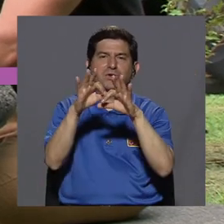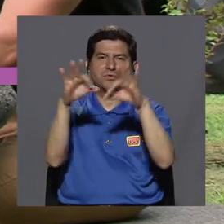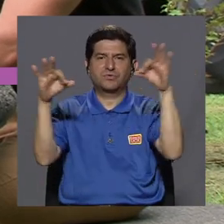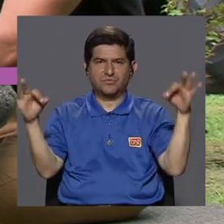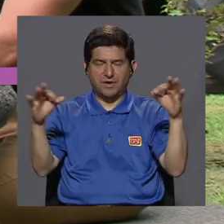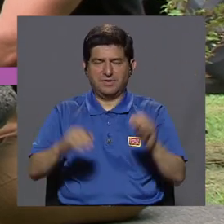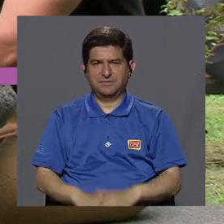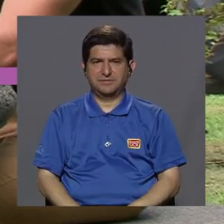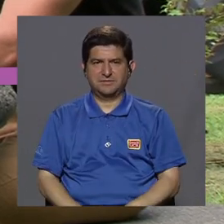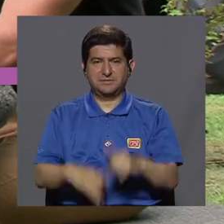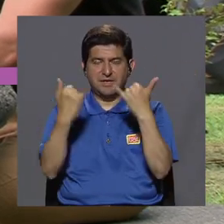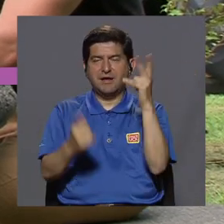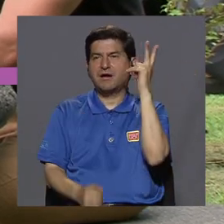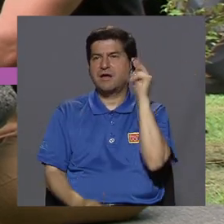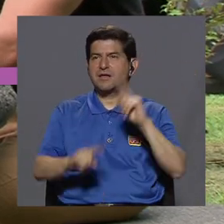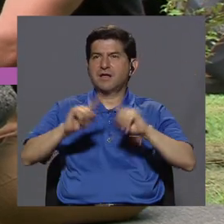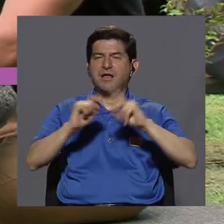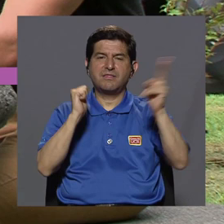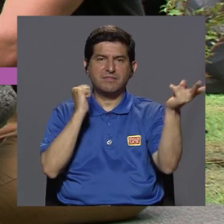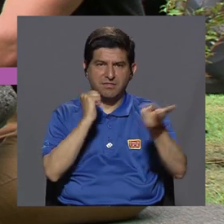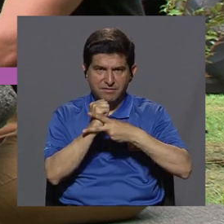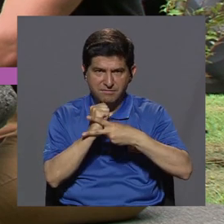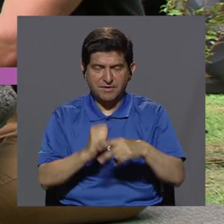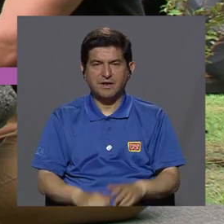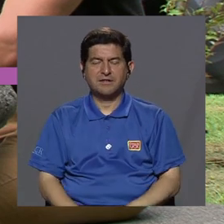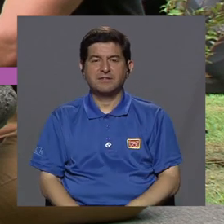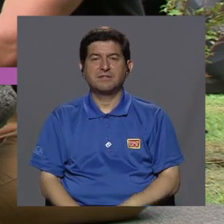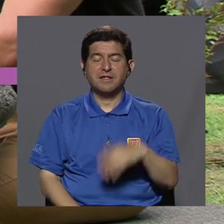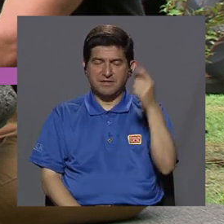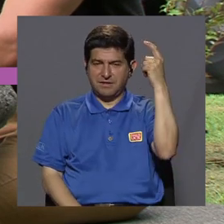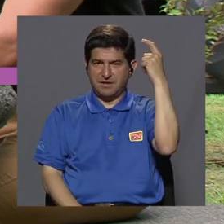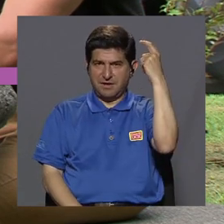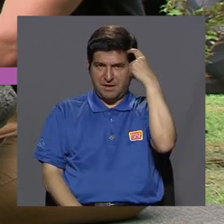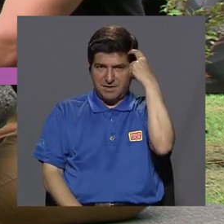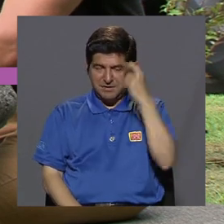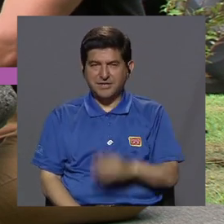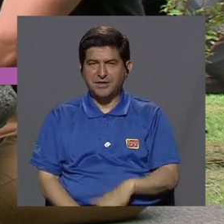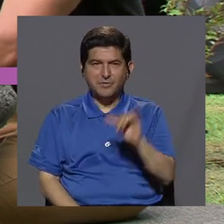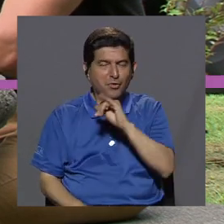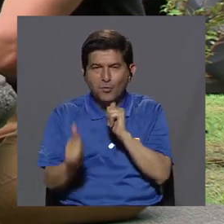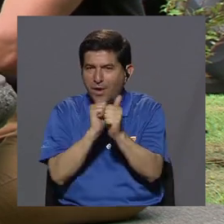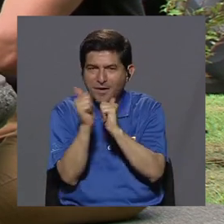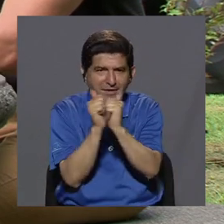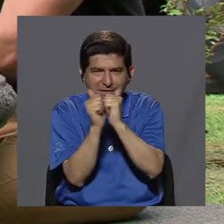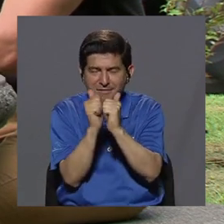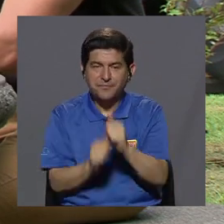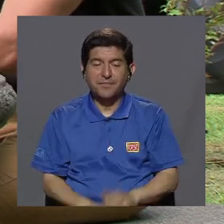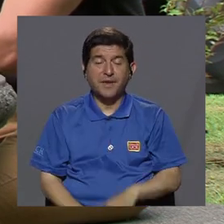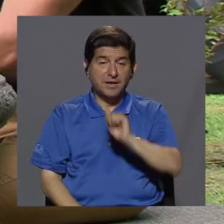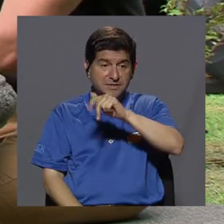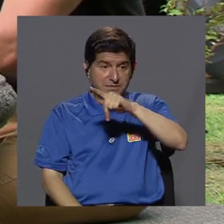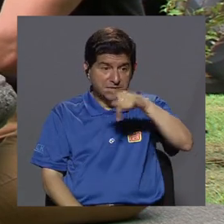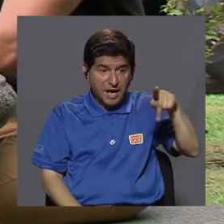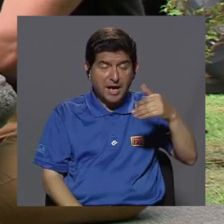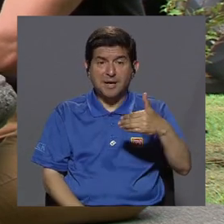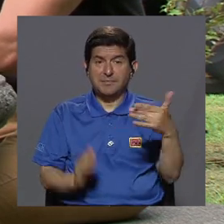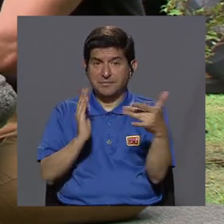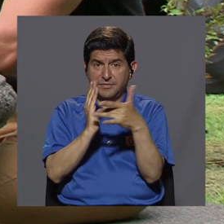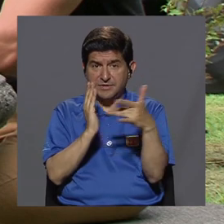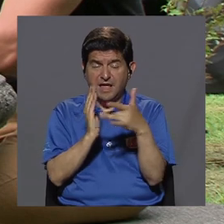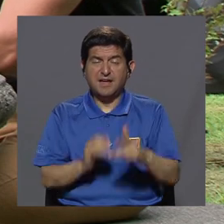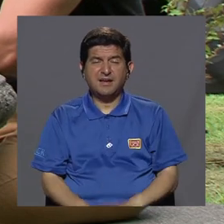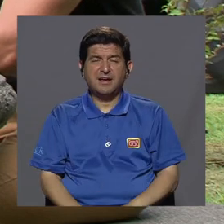frase también que he escuchado varias veces, muchas veces, de ejercitar el cerebro. Entonces, si, por ejemplo, estas aplicaciones, estas cuestiones